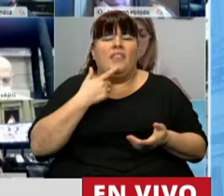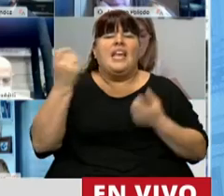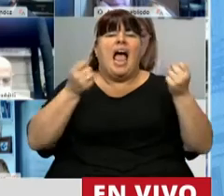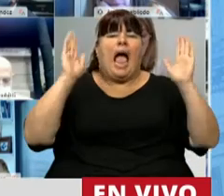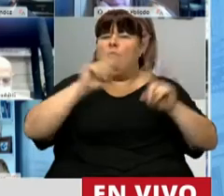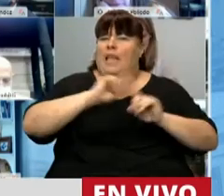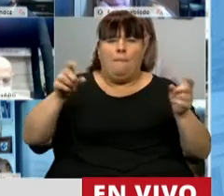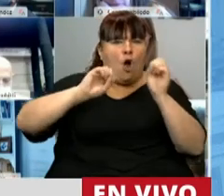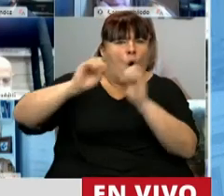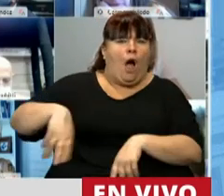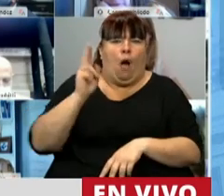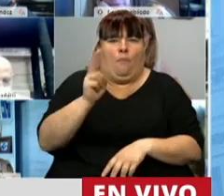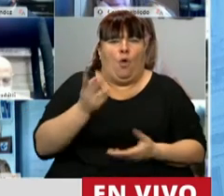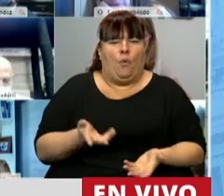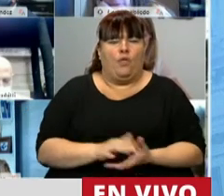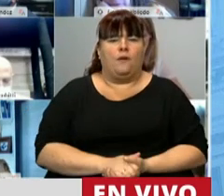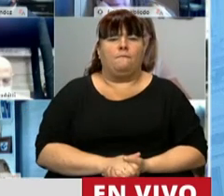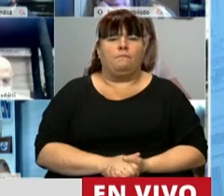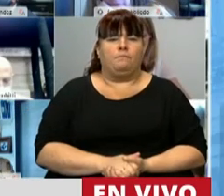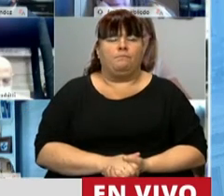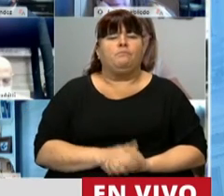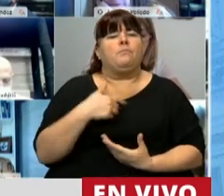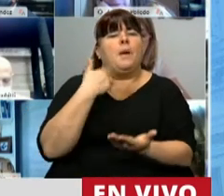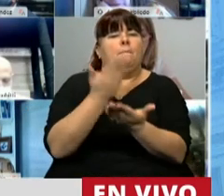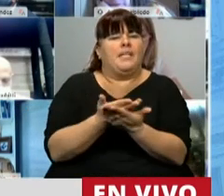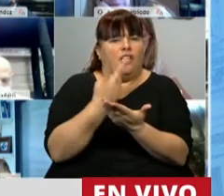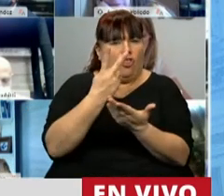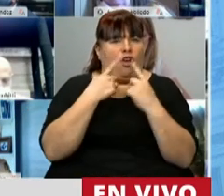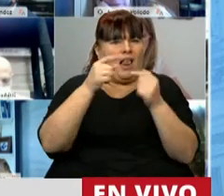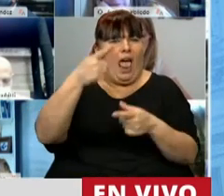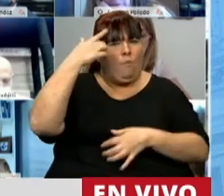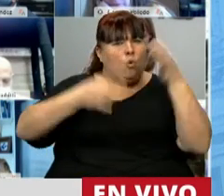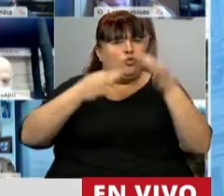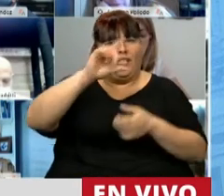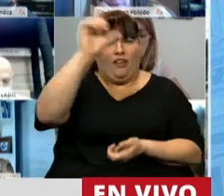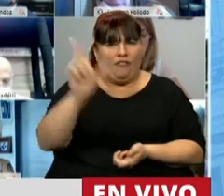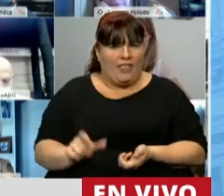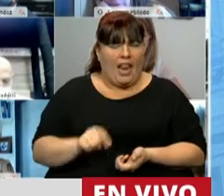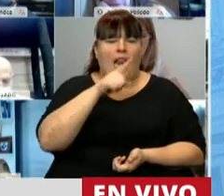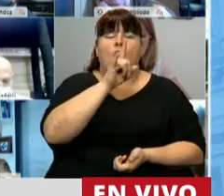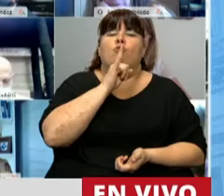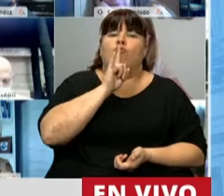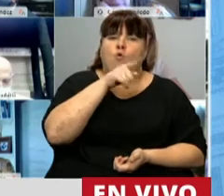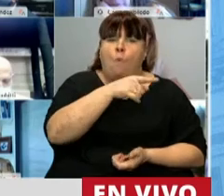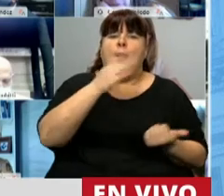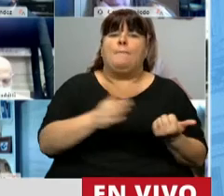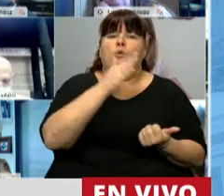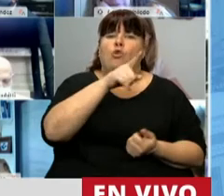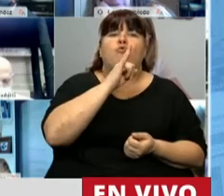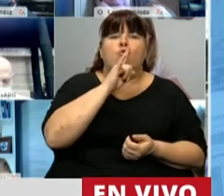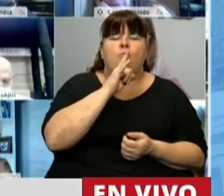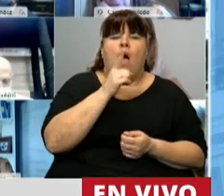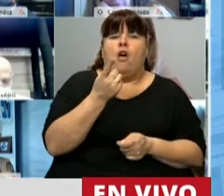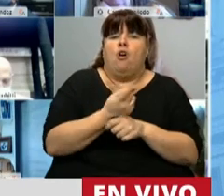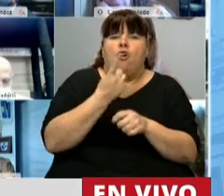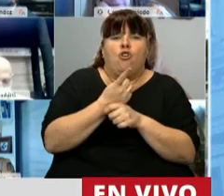camioneros tampoco lo puedan hacer. Presentamos dos amparos en la Justicia Federal de Tucumán por productores tucumanos que no